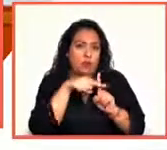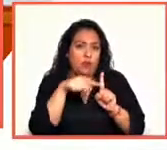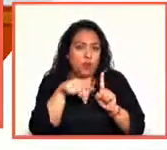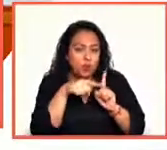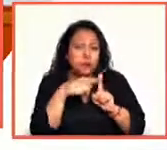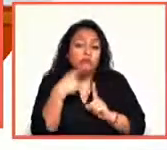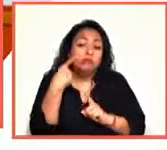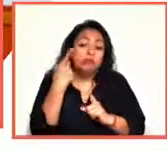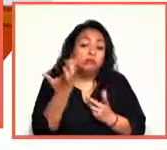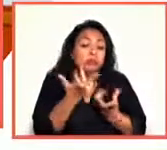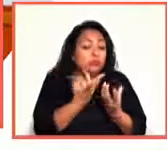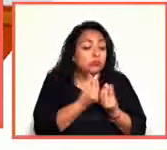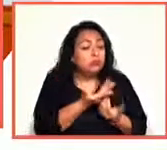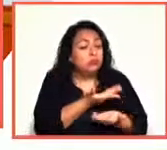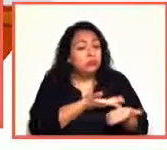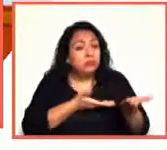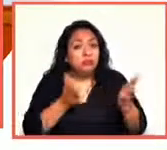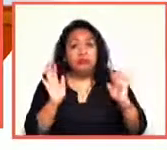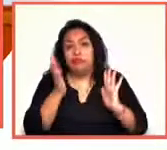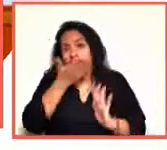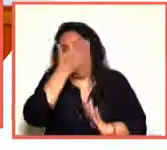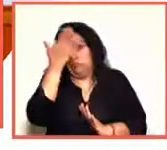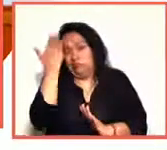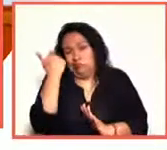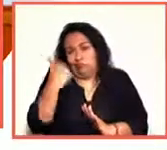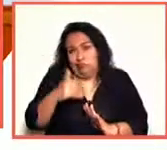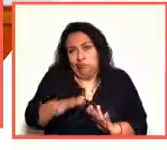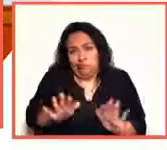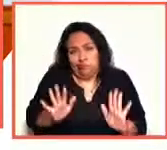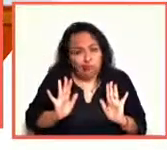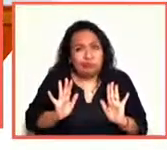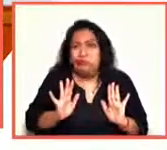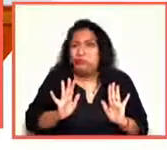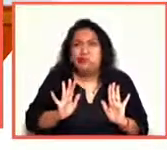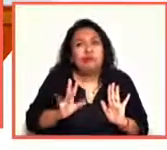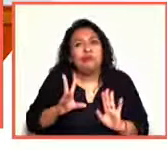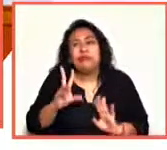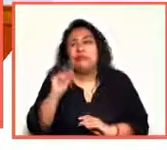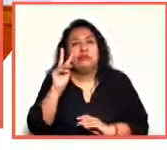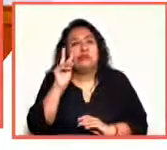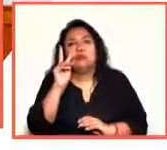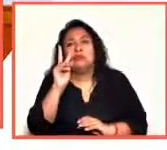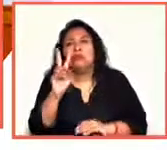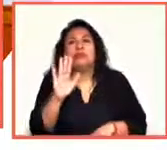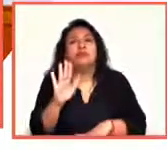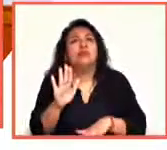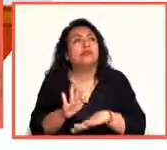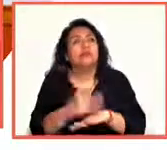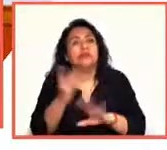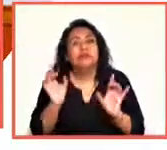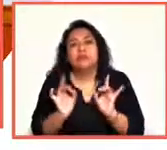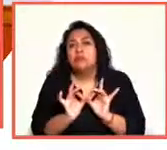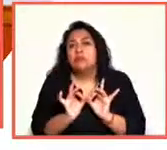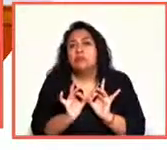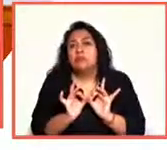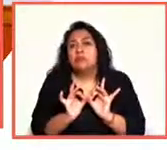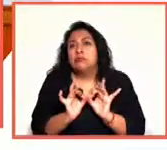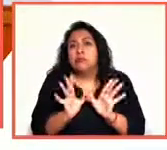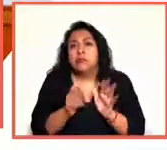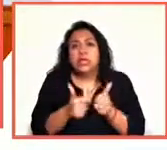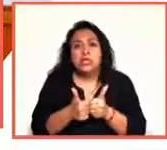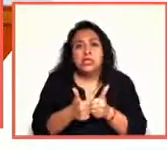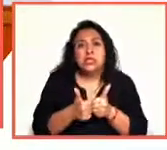No sé, no veo también por qué de pronto el separar